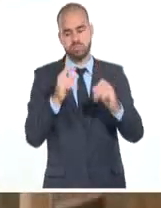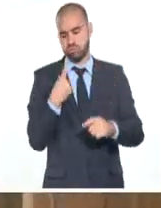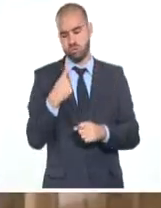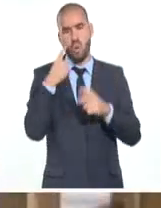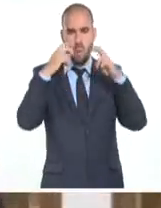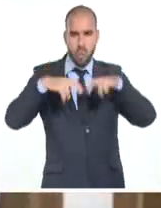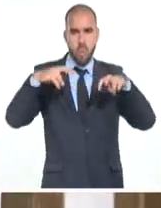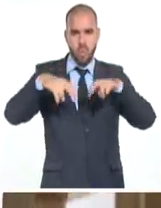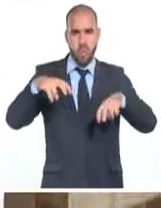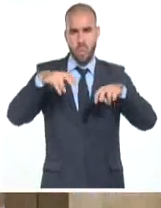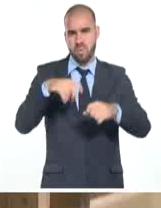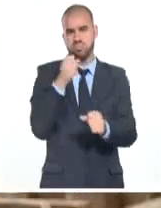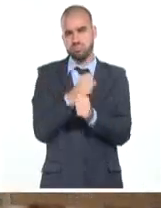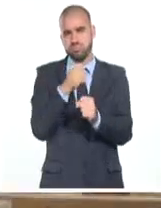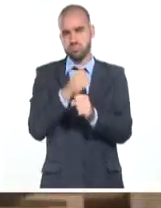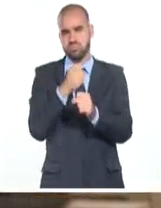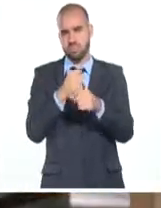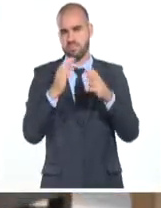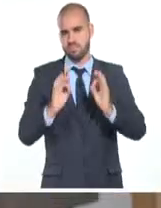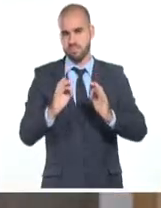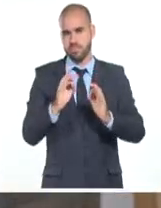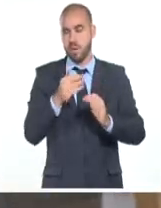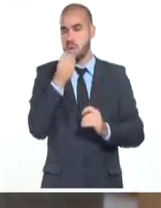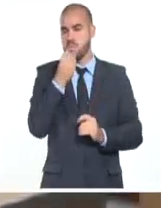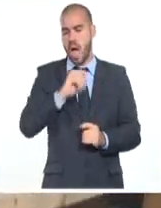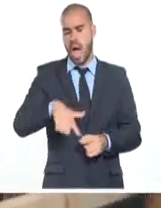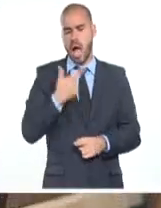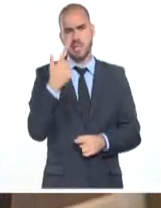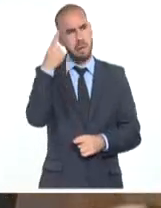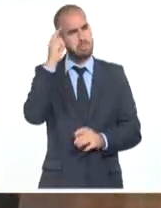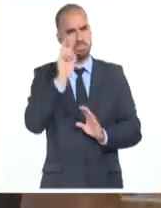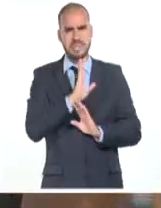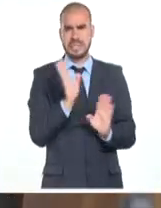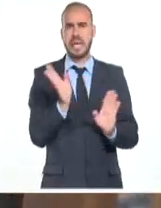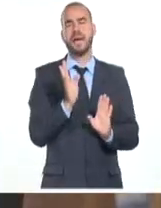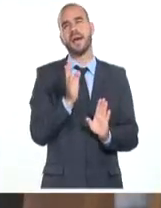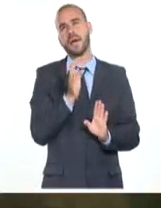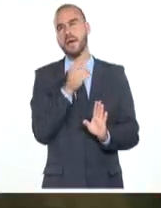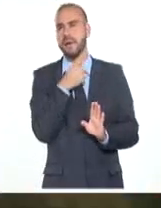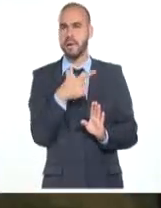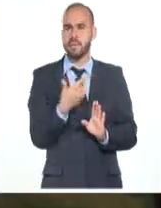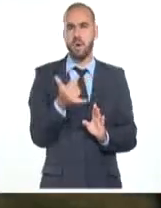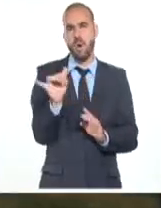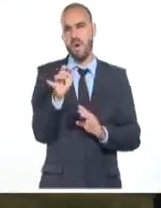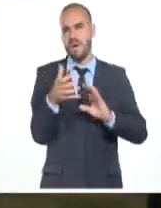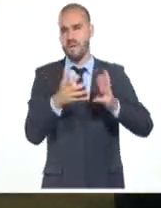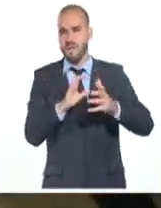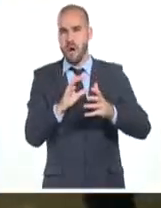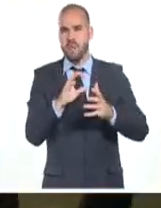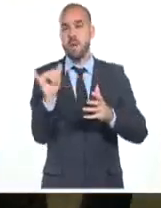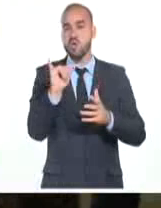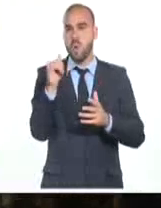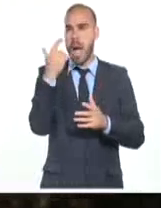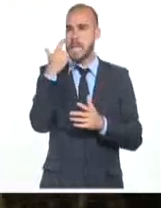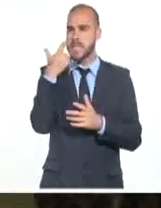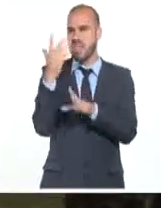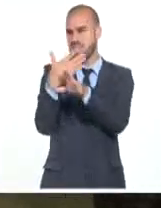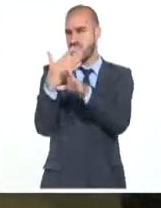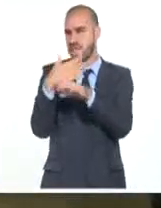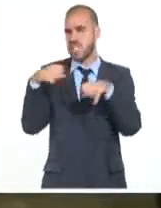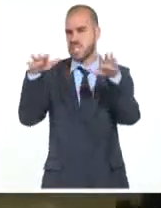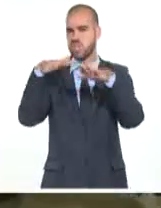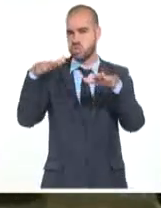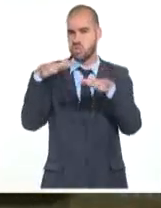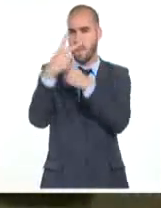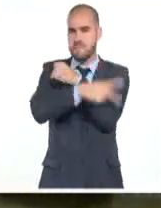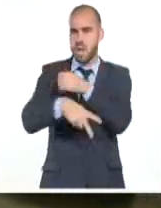La Bienal específicamente. El arte no solo pensado como satélite, sino más bien anclado a determinados contextos y como determinados